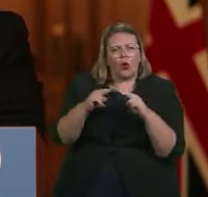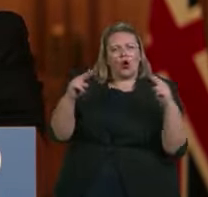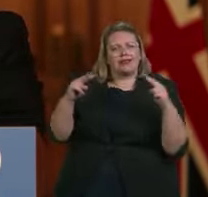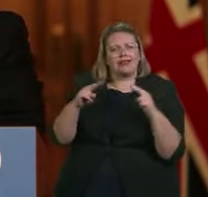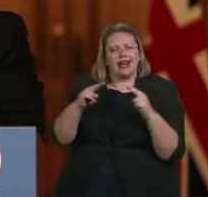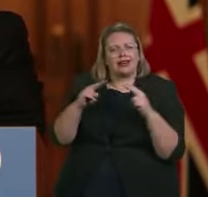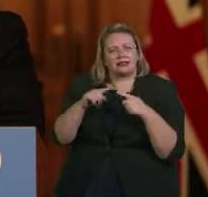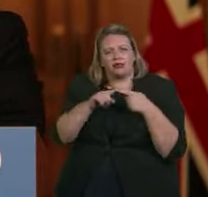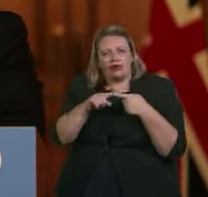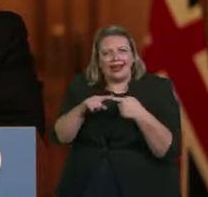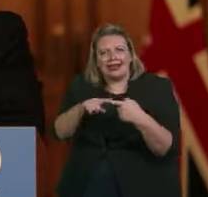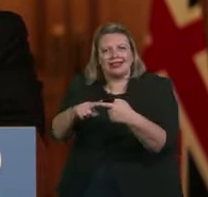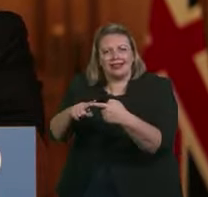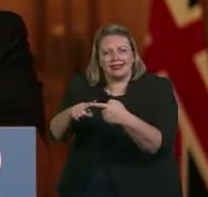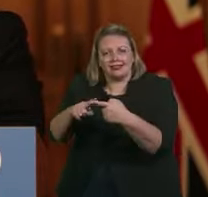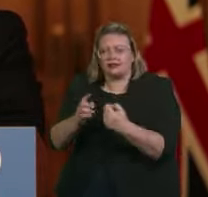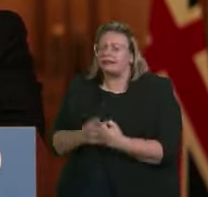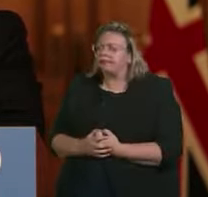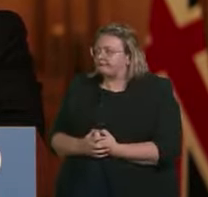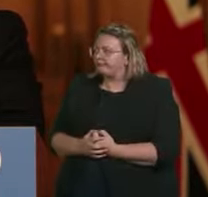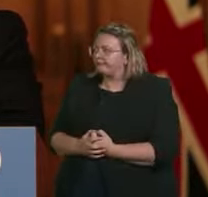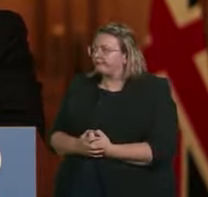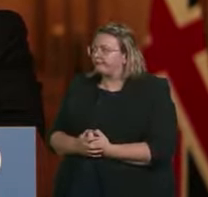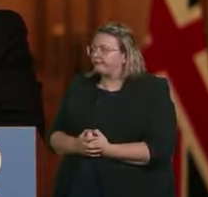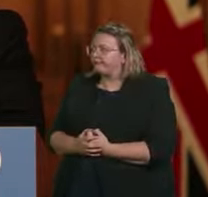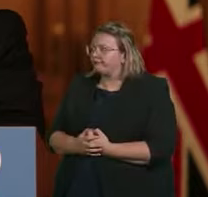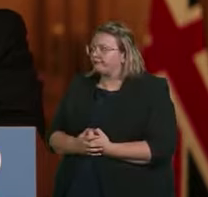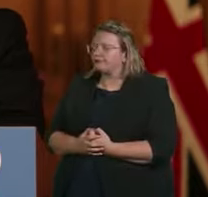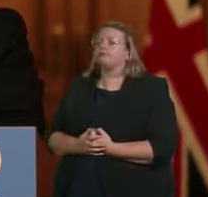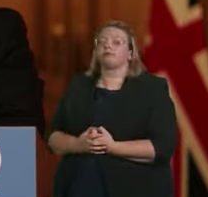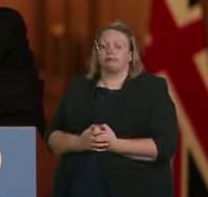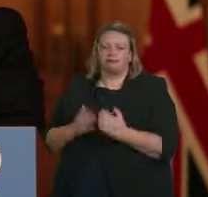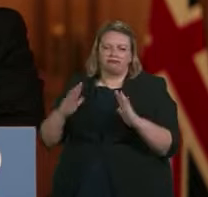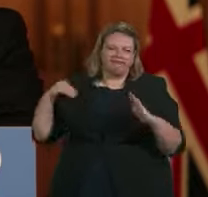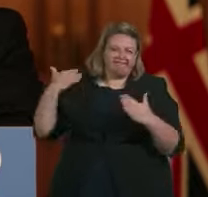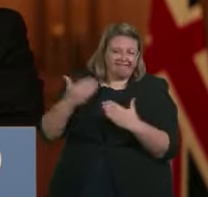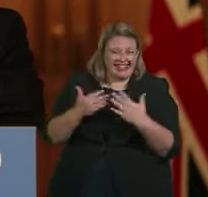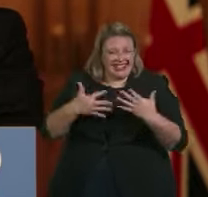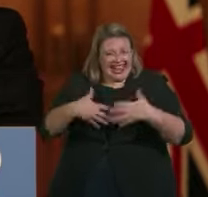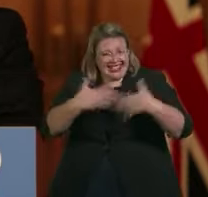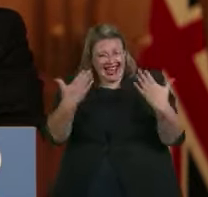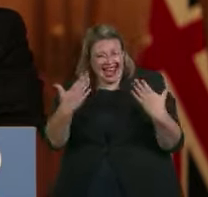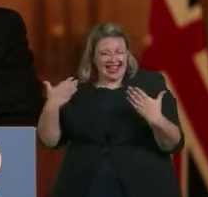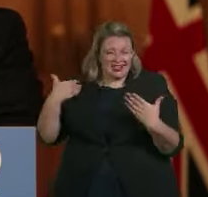Durante los últimos 10 días hemos tratado de acordar un enfoque con los líderes locales en el Grand Manchester.